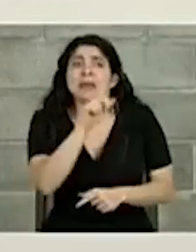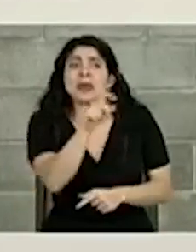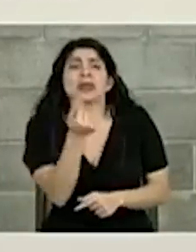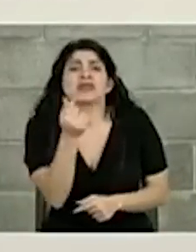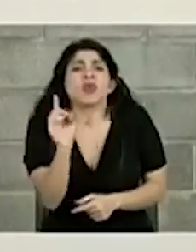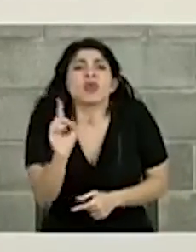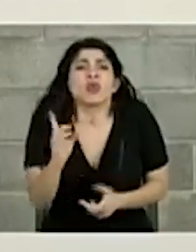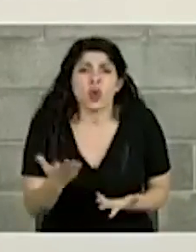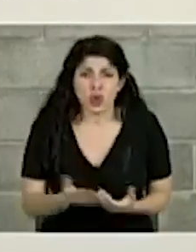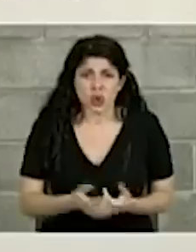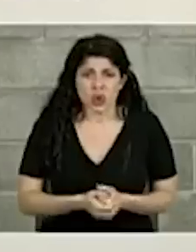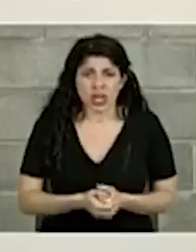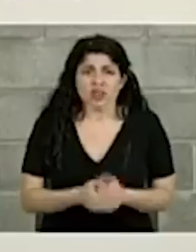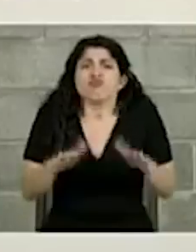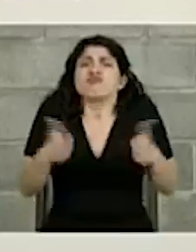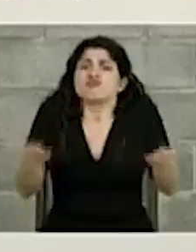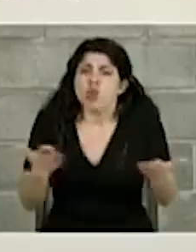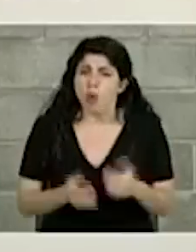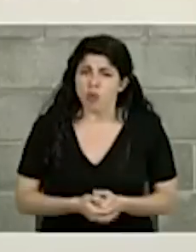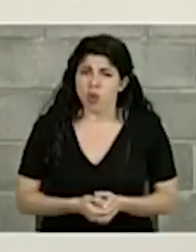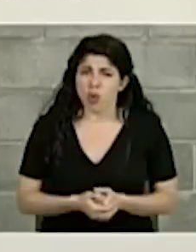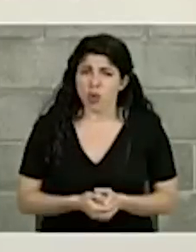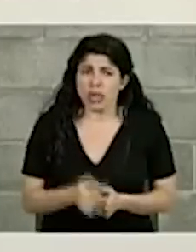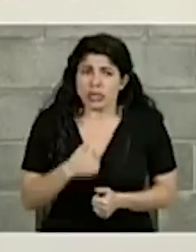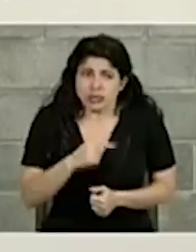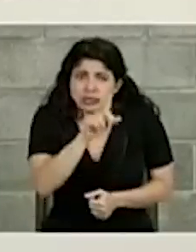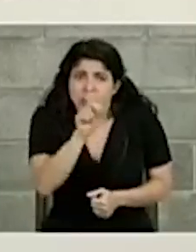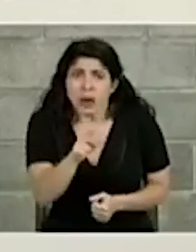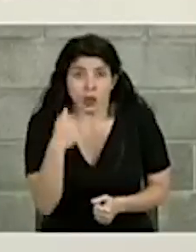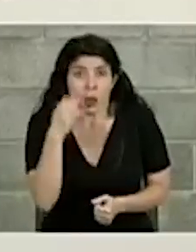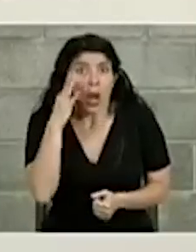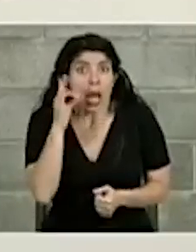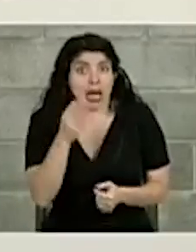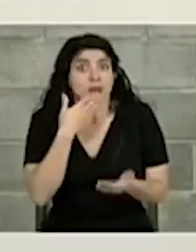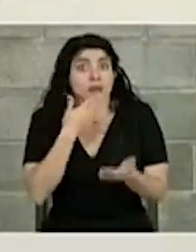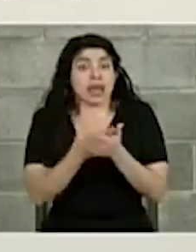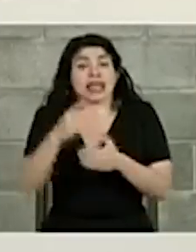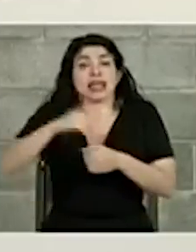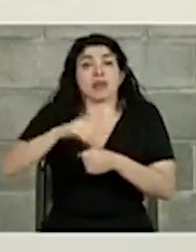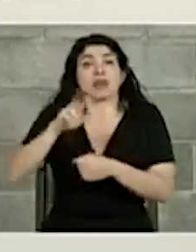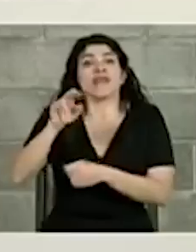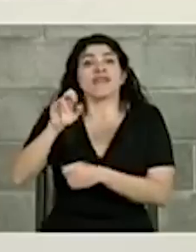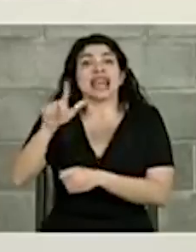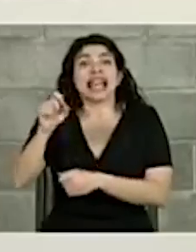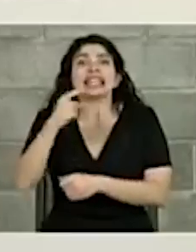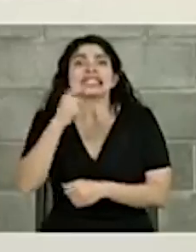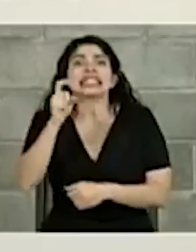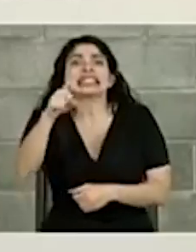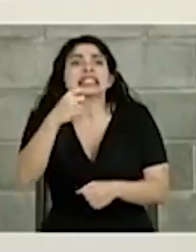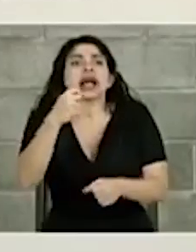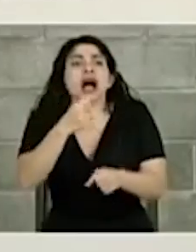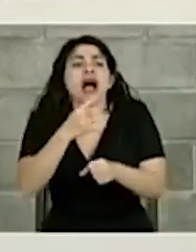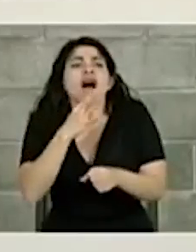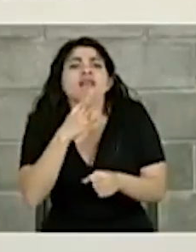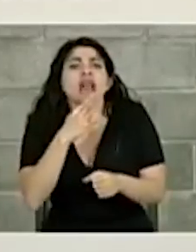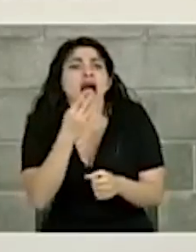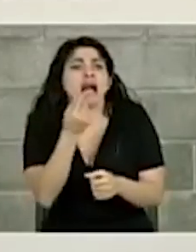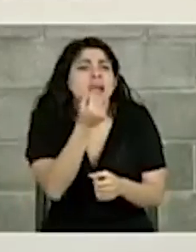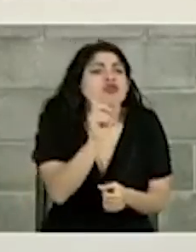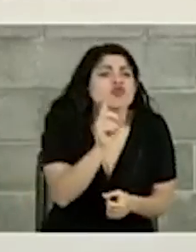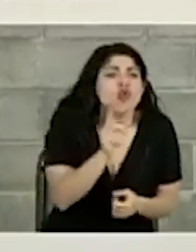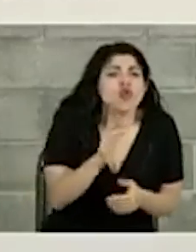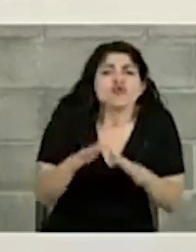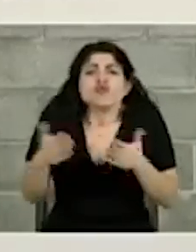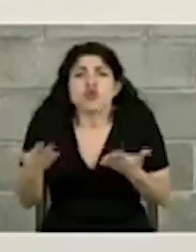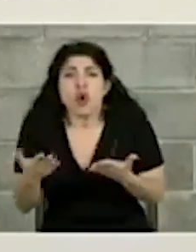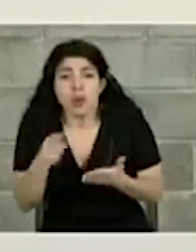¿de dónde? ¿cómo? esa es la pregunta que creo bien planteó el diputado Viales necesitamos hablar ¿de dónde? ¿cómo? ese